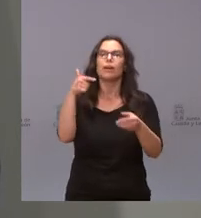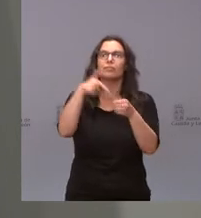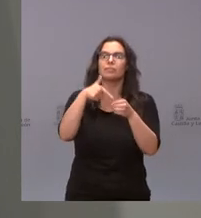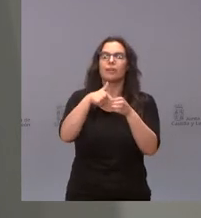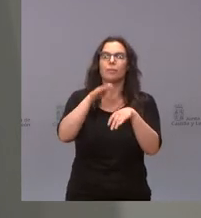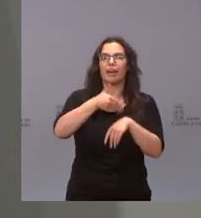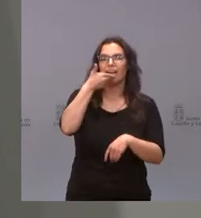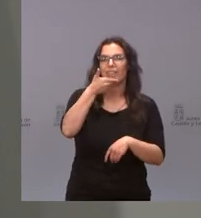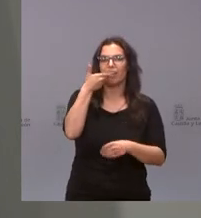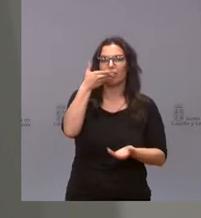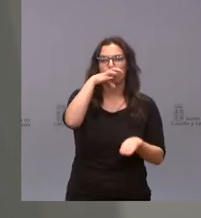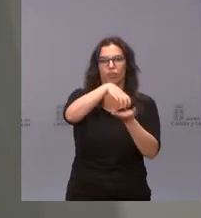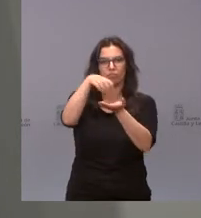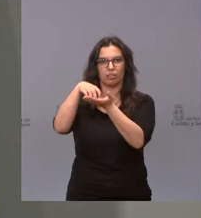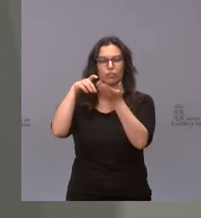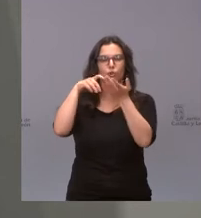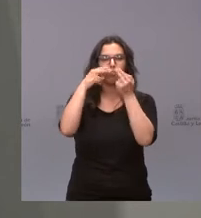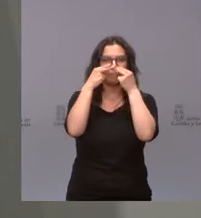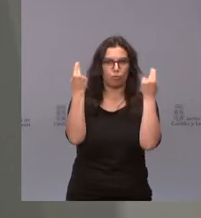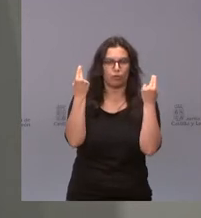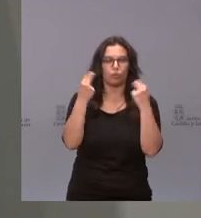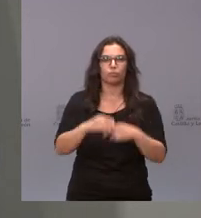calefacción de los centros docentes públicos,